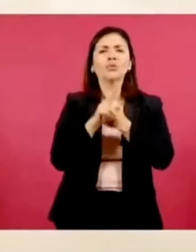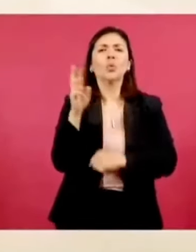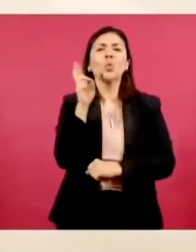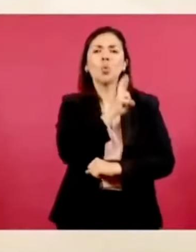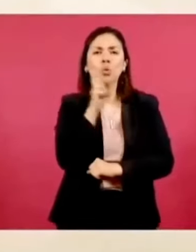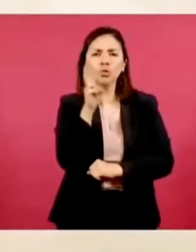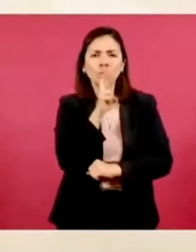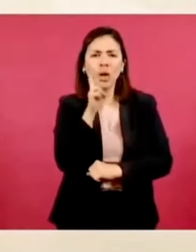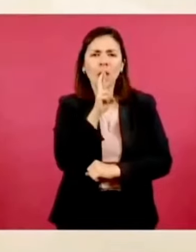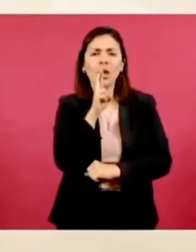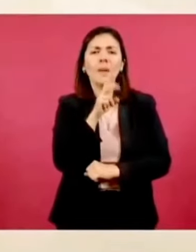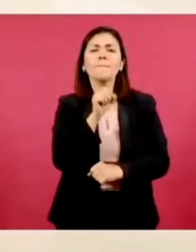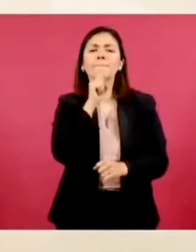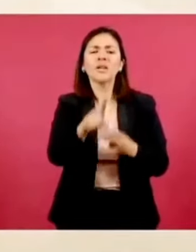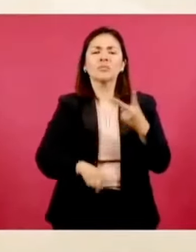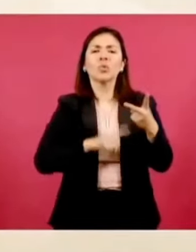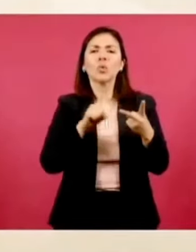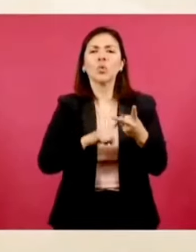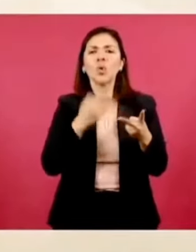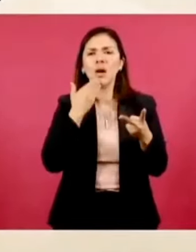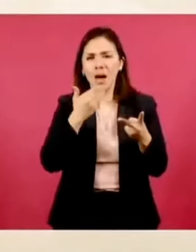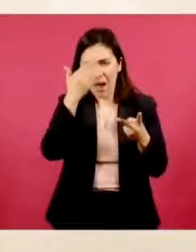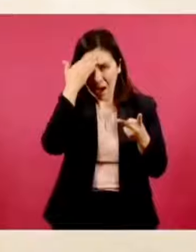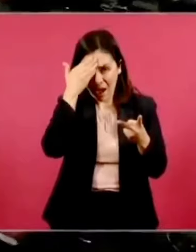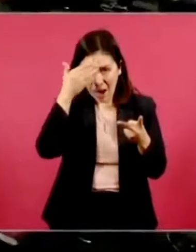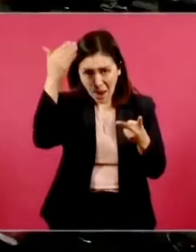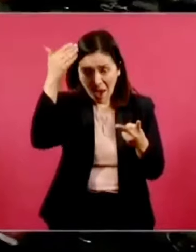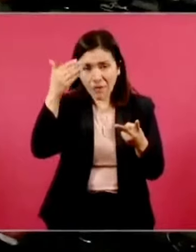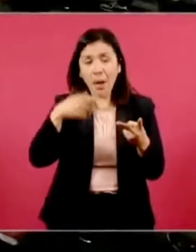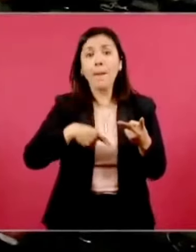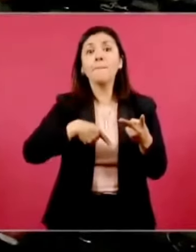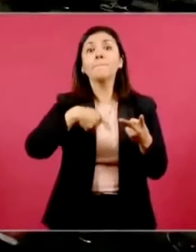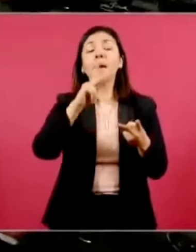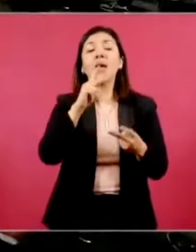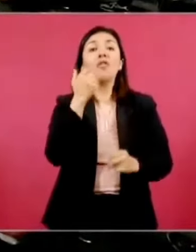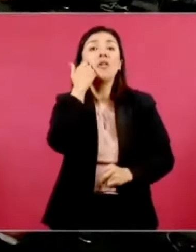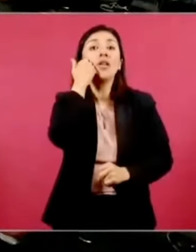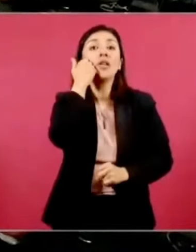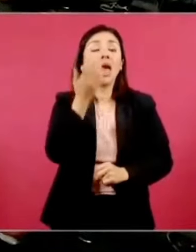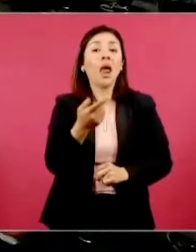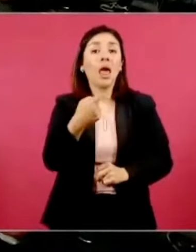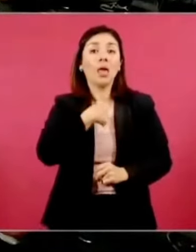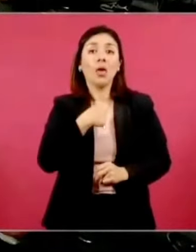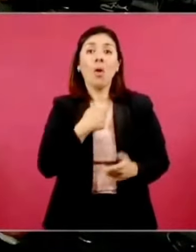con los árabes, pero nosotros nos estábamos queriendo reducir,